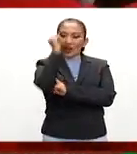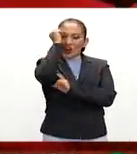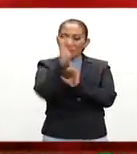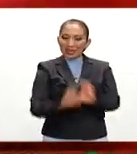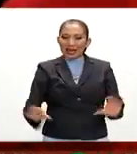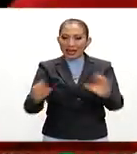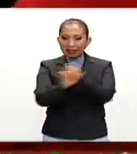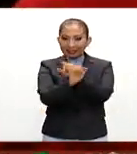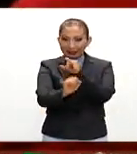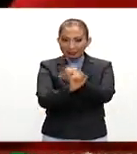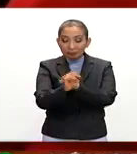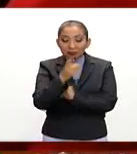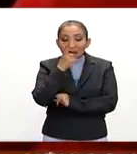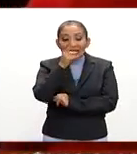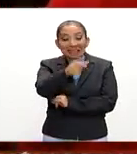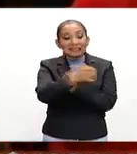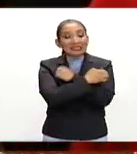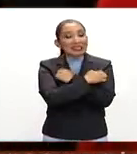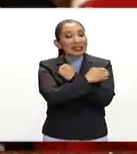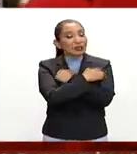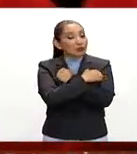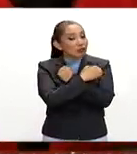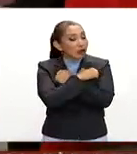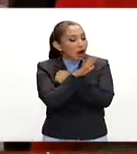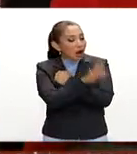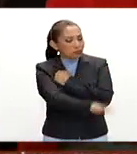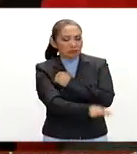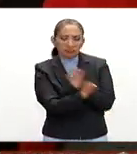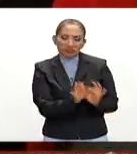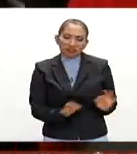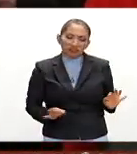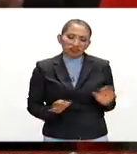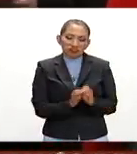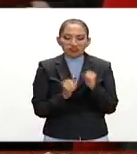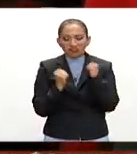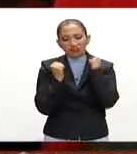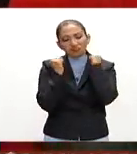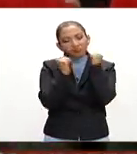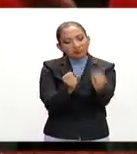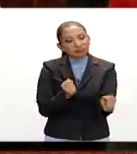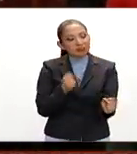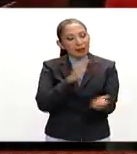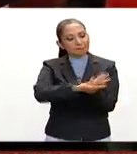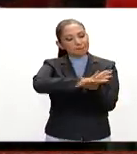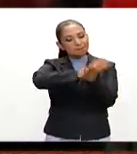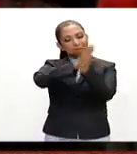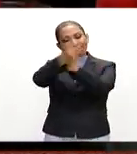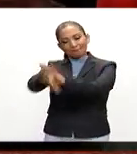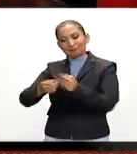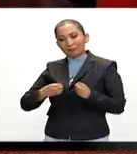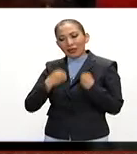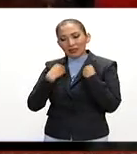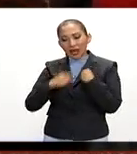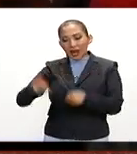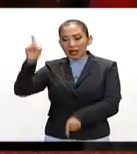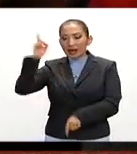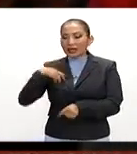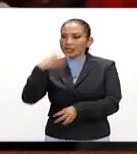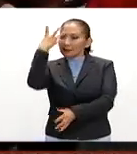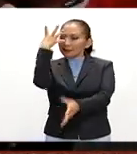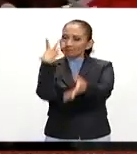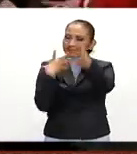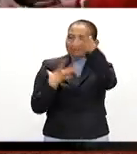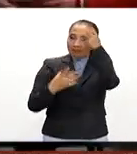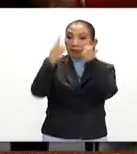digital. Reitero que la educación tiene el poder de transformar vidas y de dotar de conocimientos